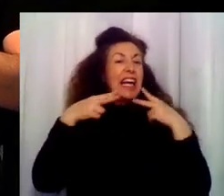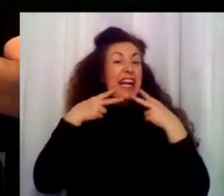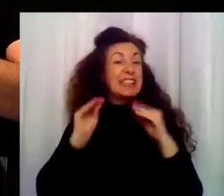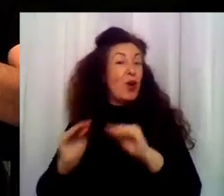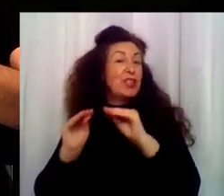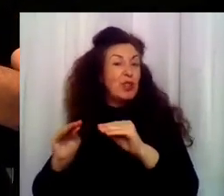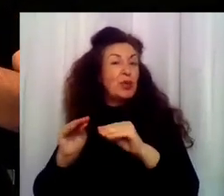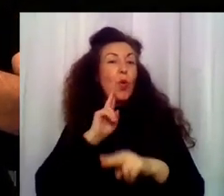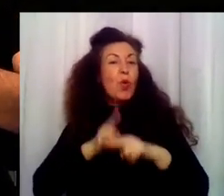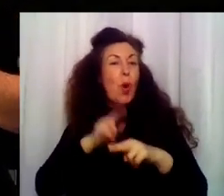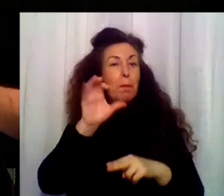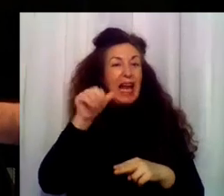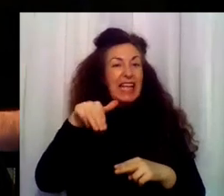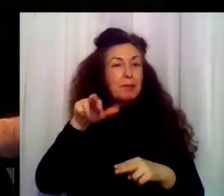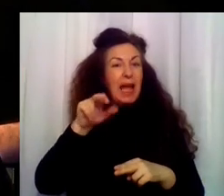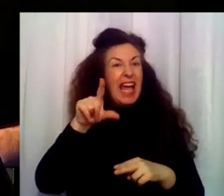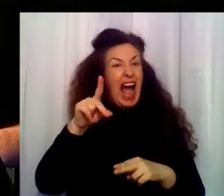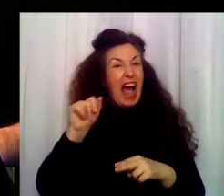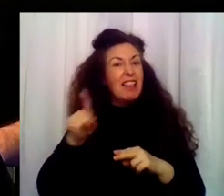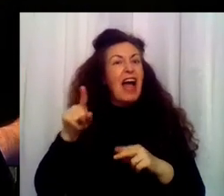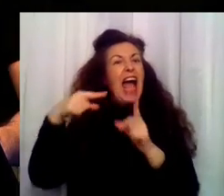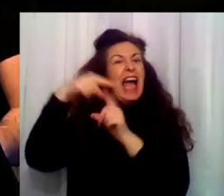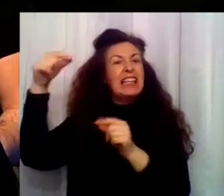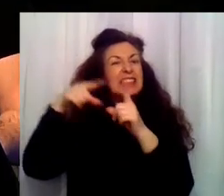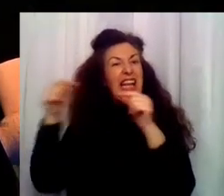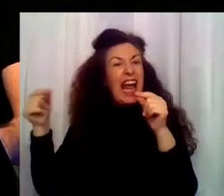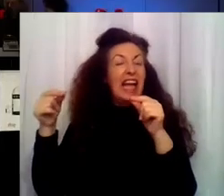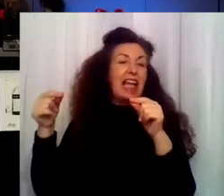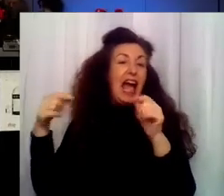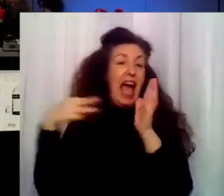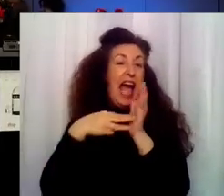durante dos años consecutivos tres estrellas Michelin.